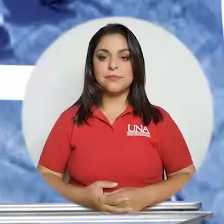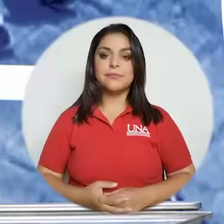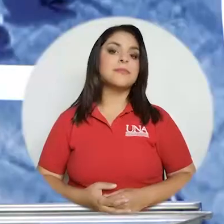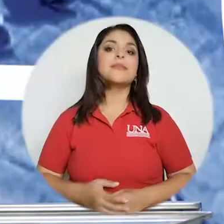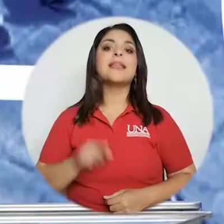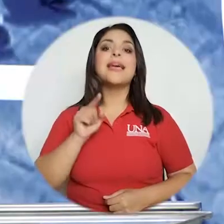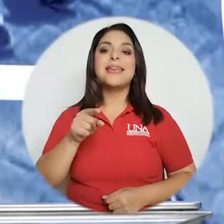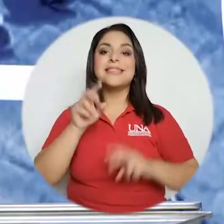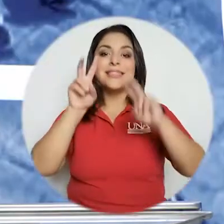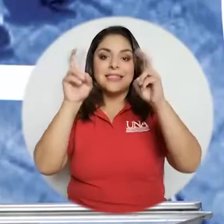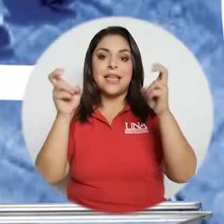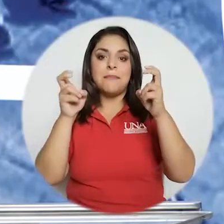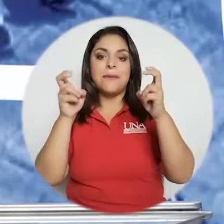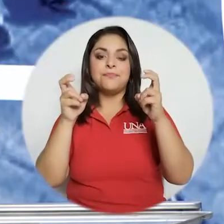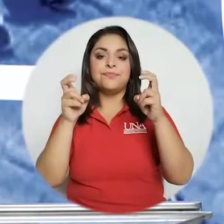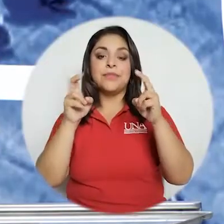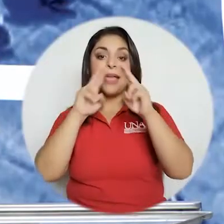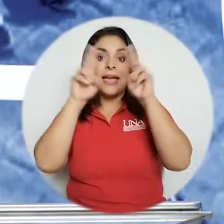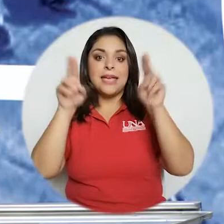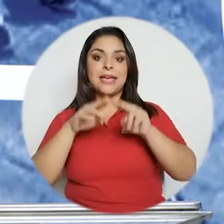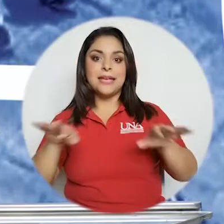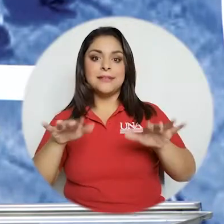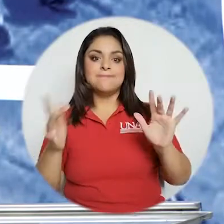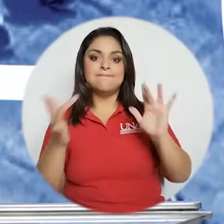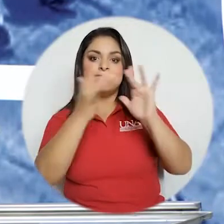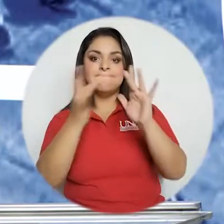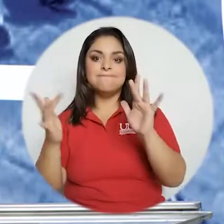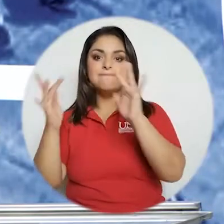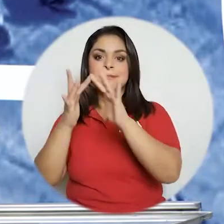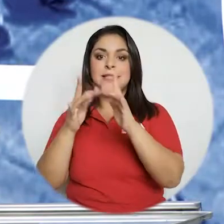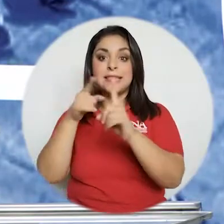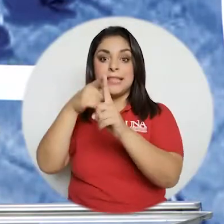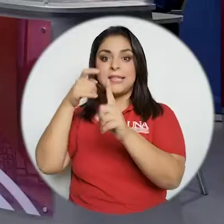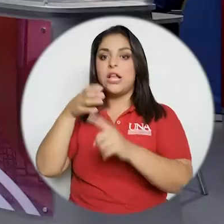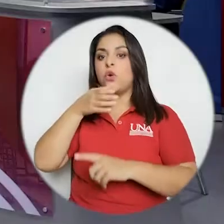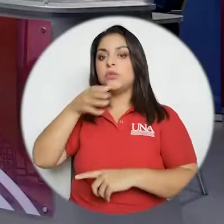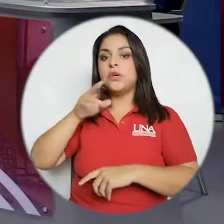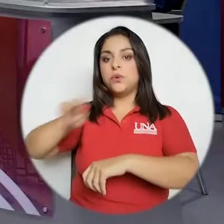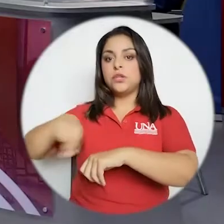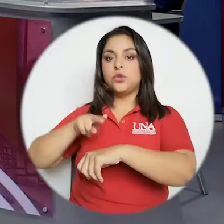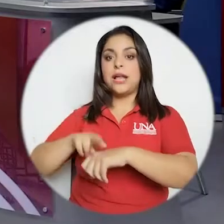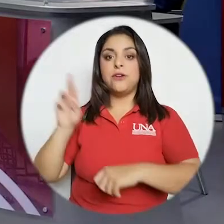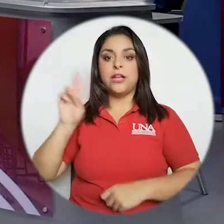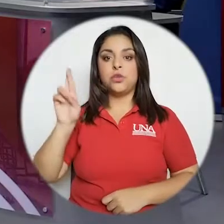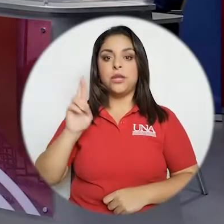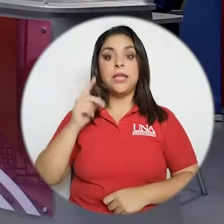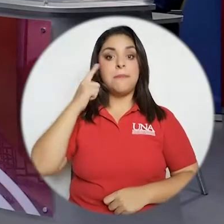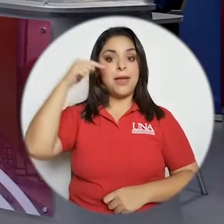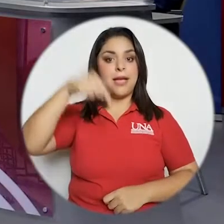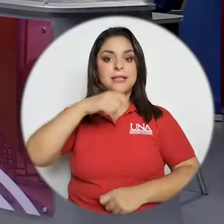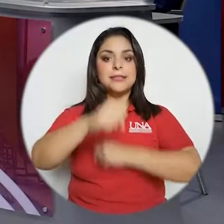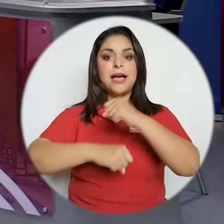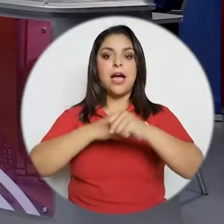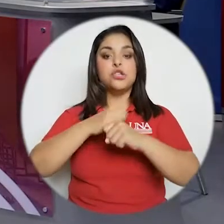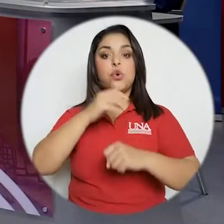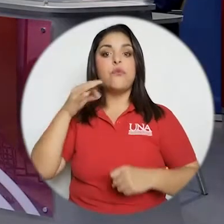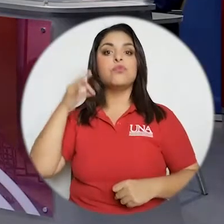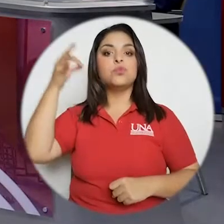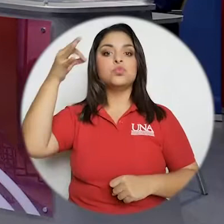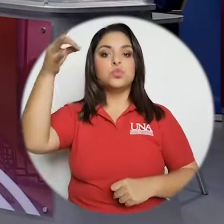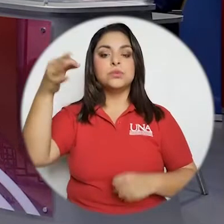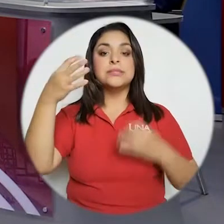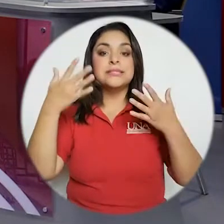Sí, este tema de la interconectividad como lo destacan ustedes desde el Consejo Nacional de Rectores para este año y para muchos que estarán por venir